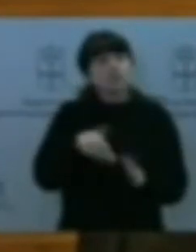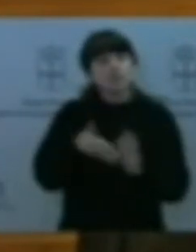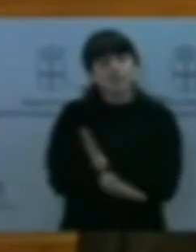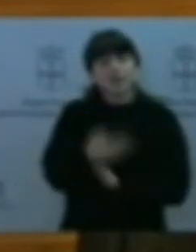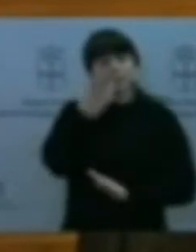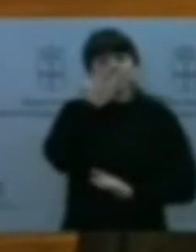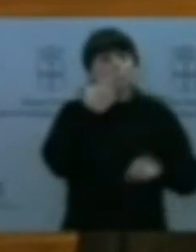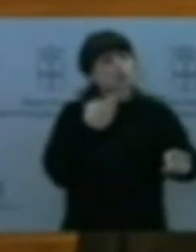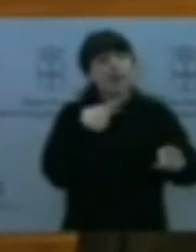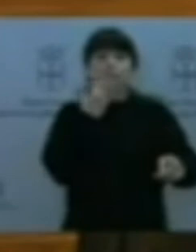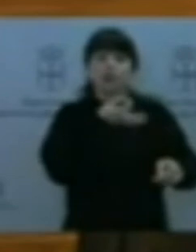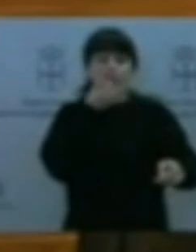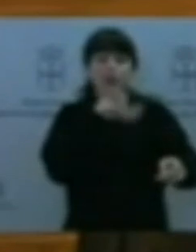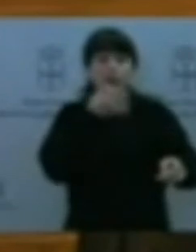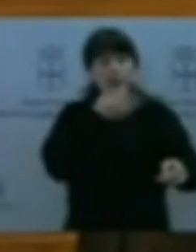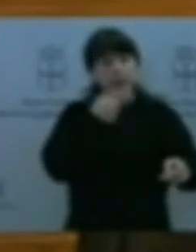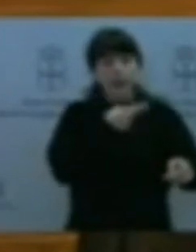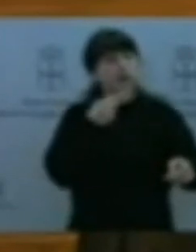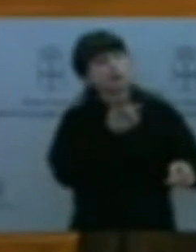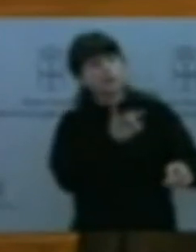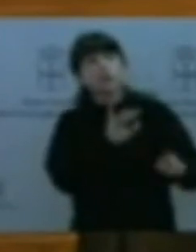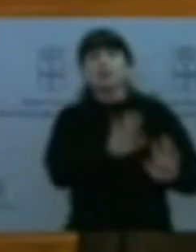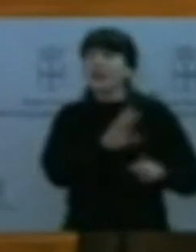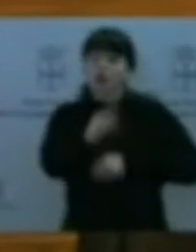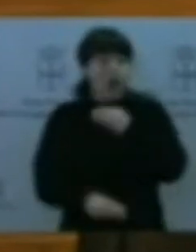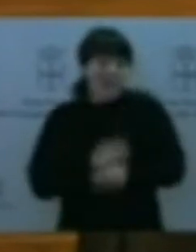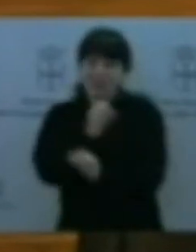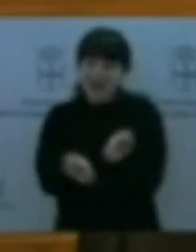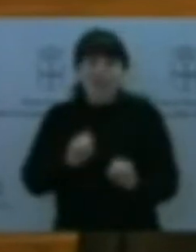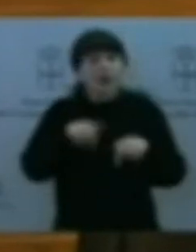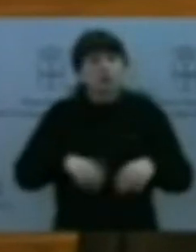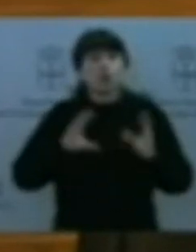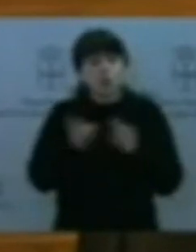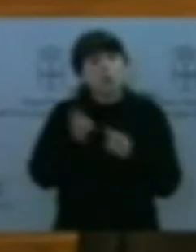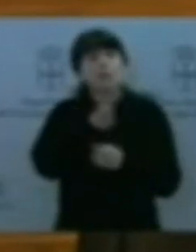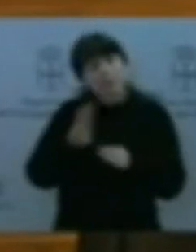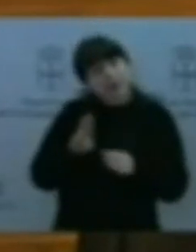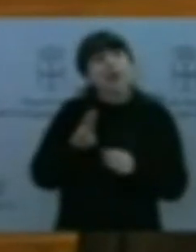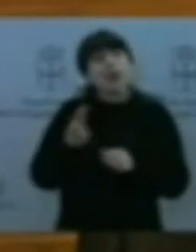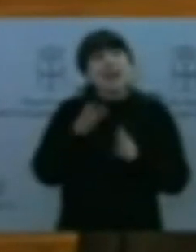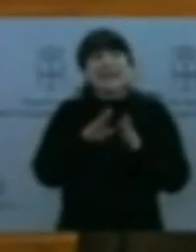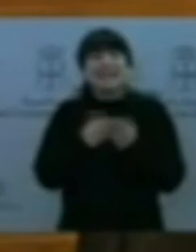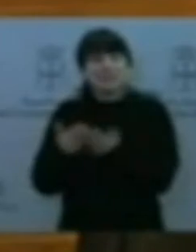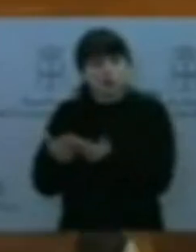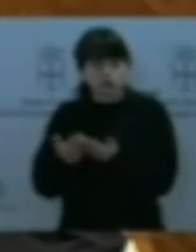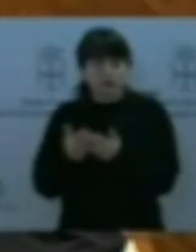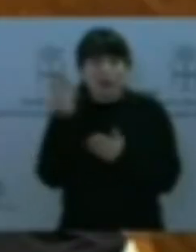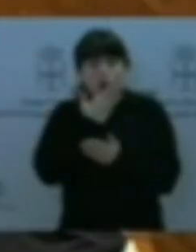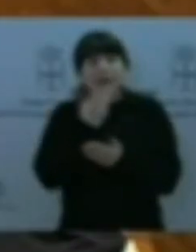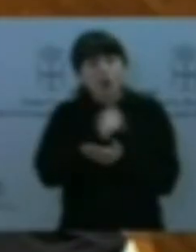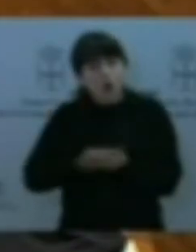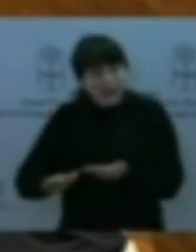grupo parlamentario seguiremos defendiendo esa gratuidad de libros de texto imprescindible en nuestro sistema educativo. Gracias. Gracias.